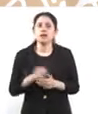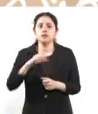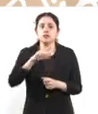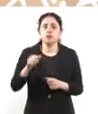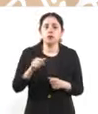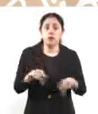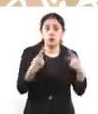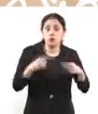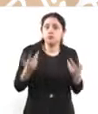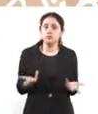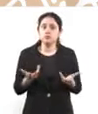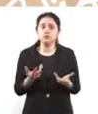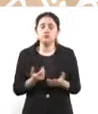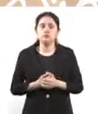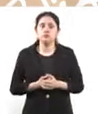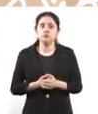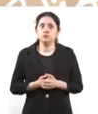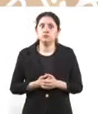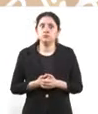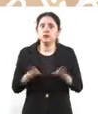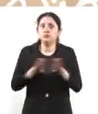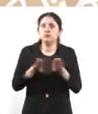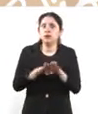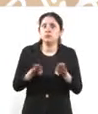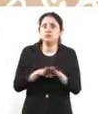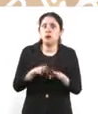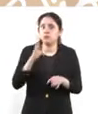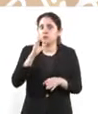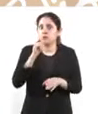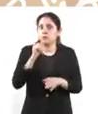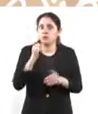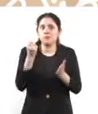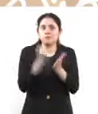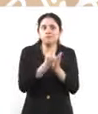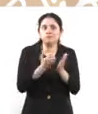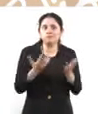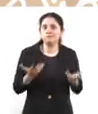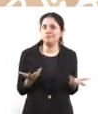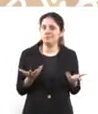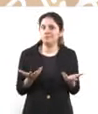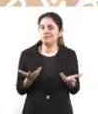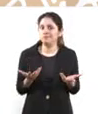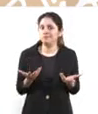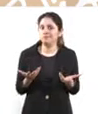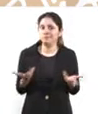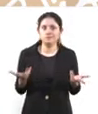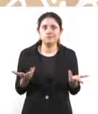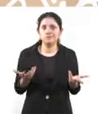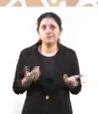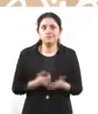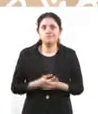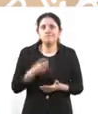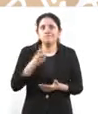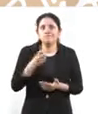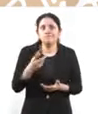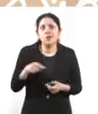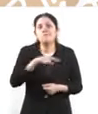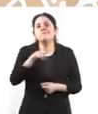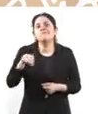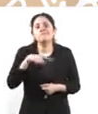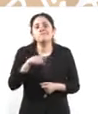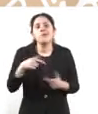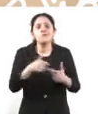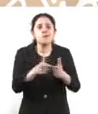y luego ni siquiera se pueden escriturar. Entonces, esa gente, ¿qué va a ocurrir? Pues primero hay que